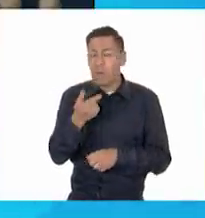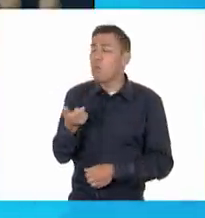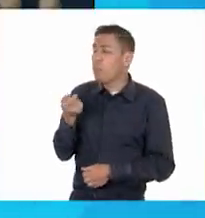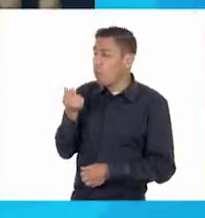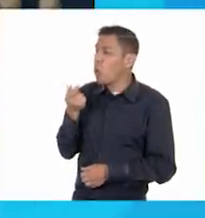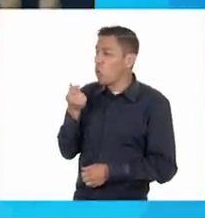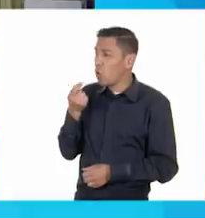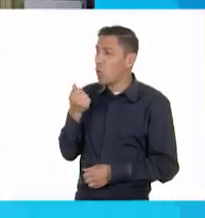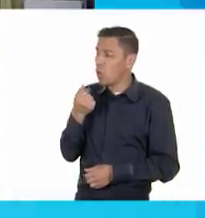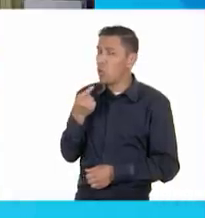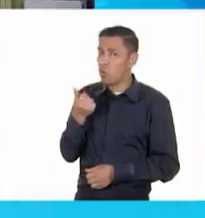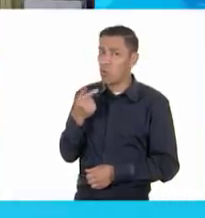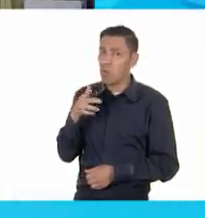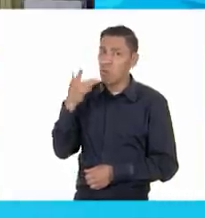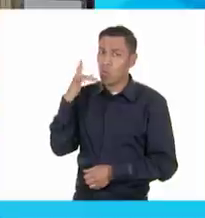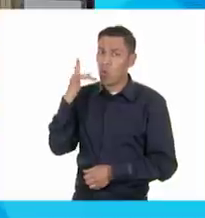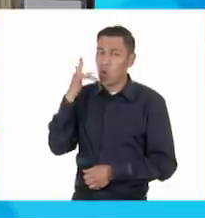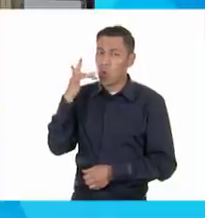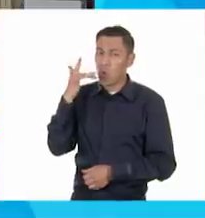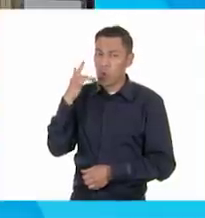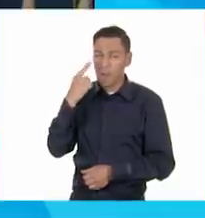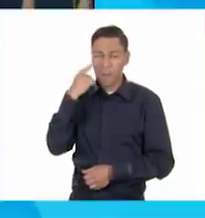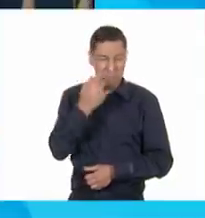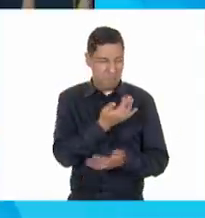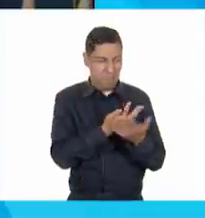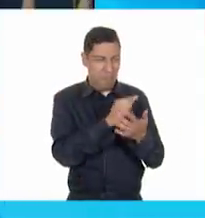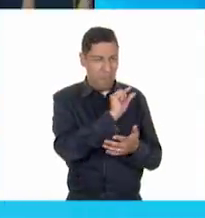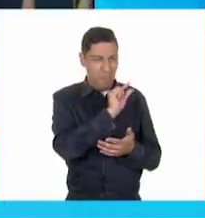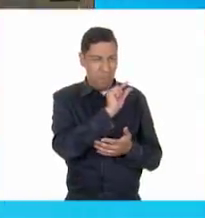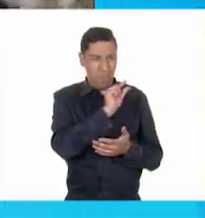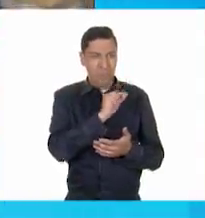poquito, sí. Muy bien. Permítanme un momento.